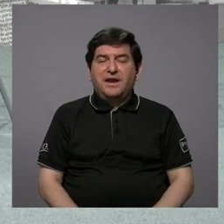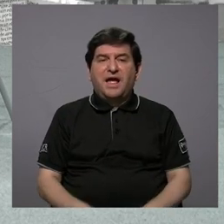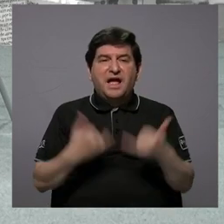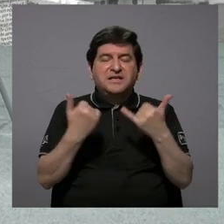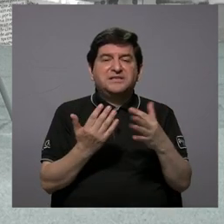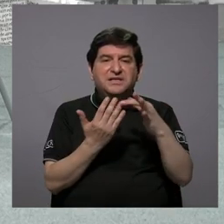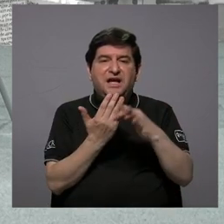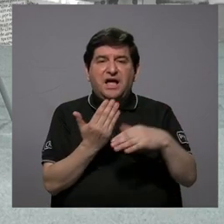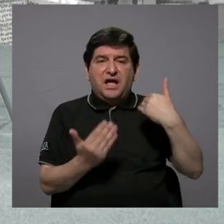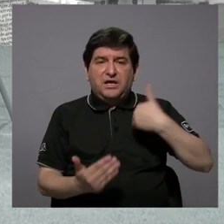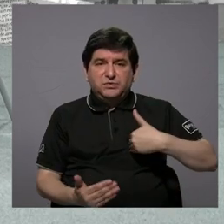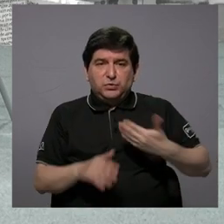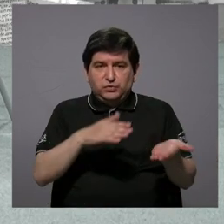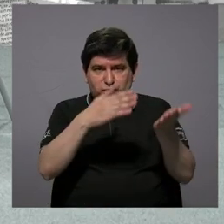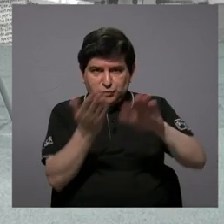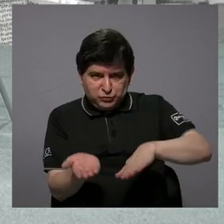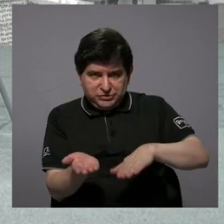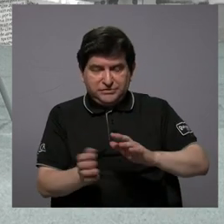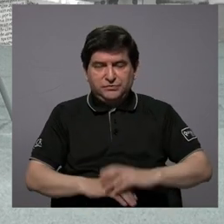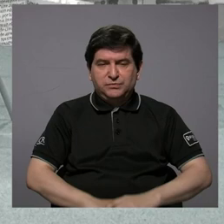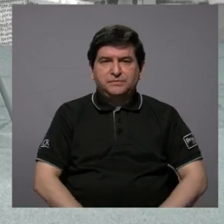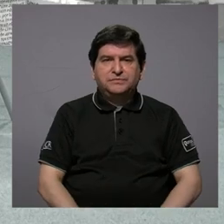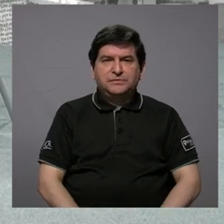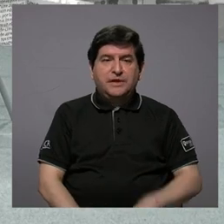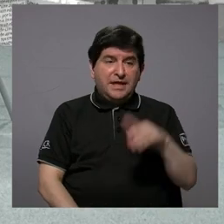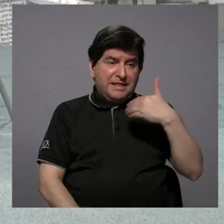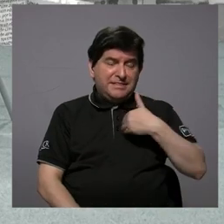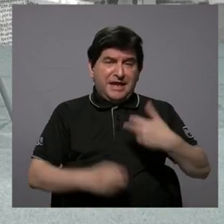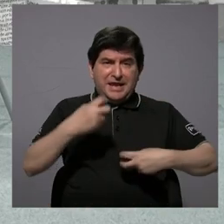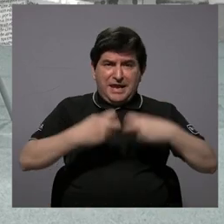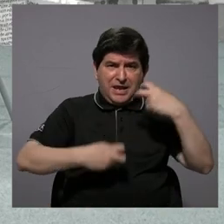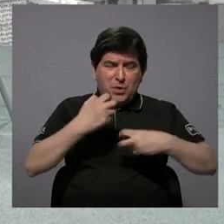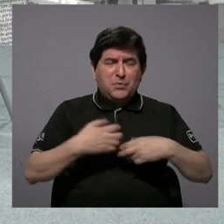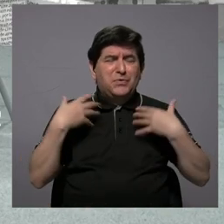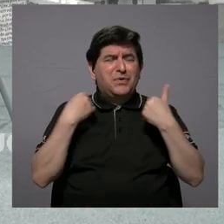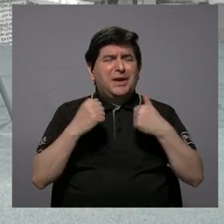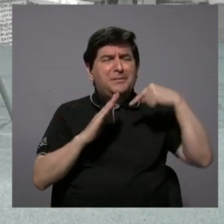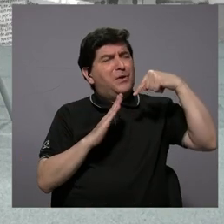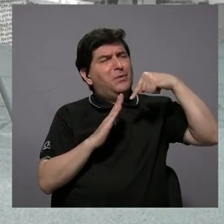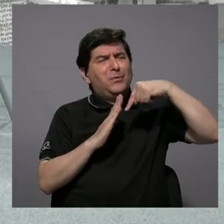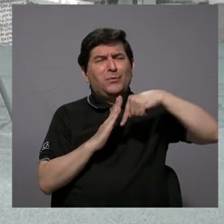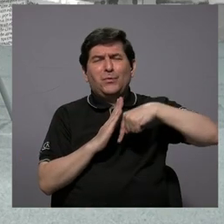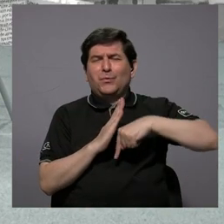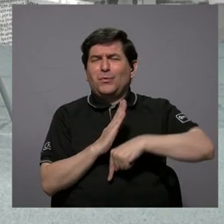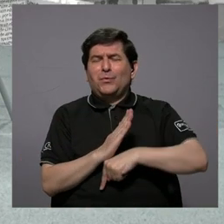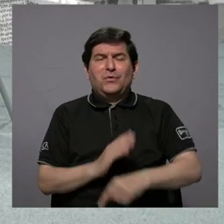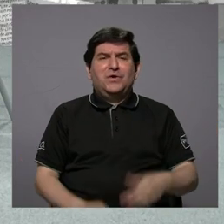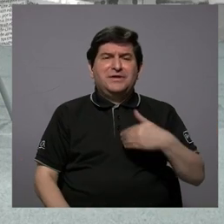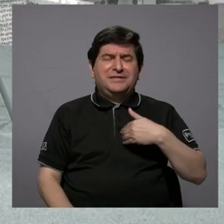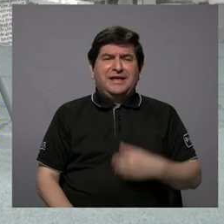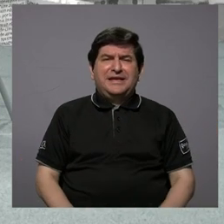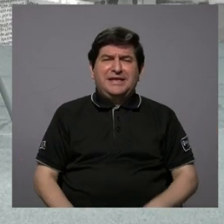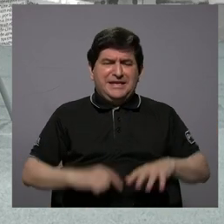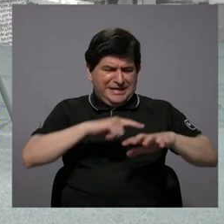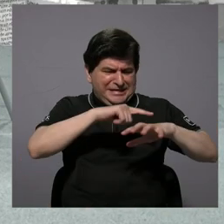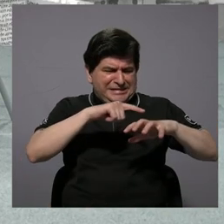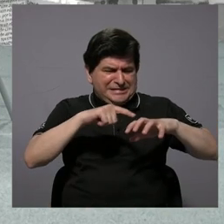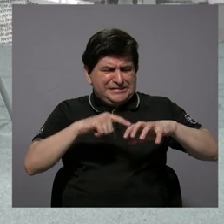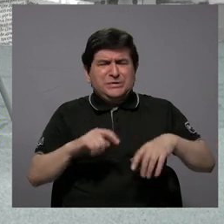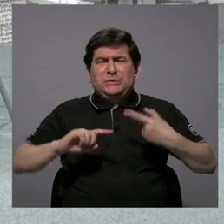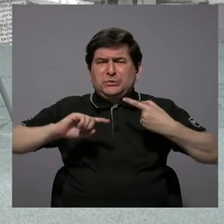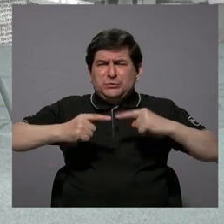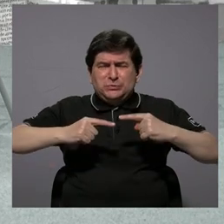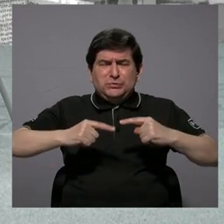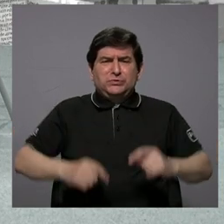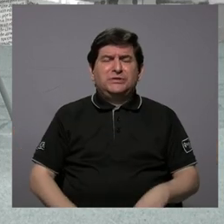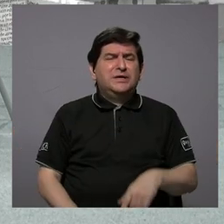y ella tenía un problema serio de salud. Tenía una artritis muy fuerte y le costaba